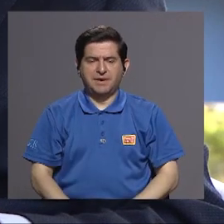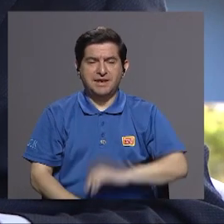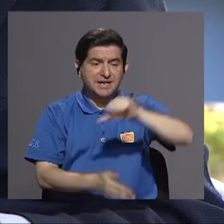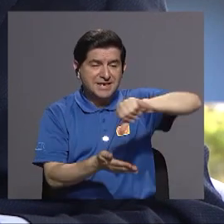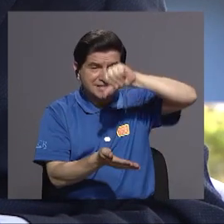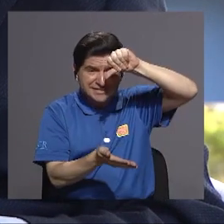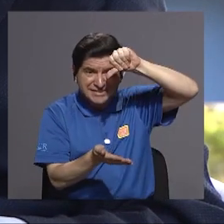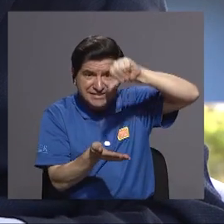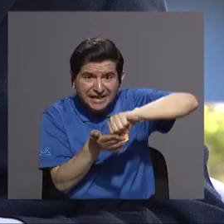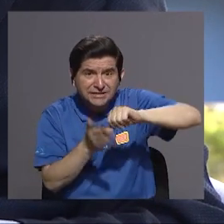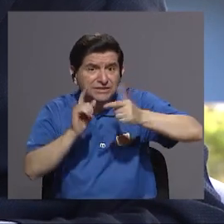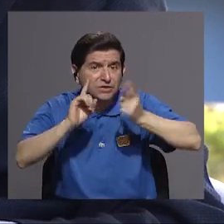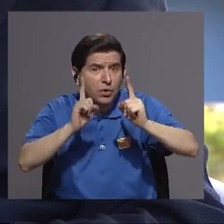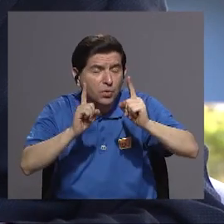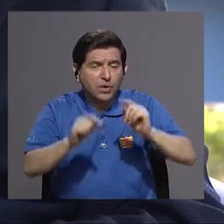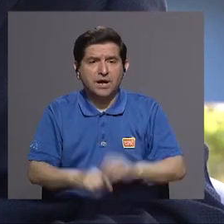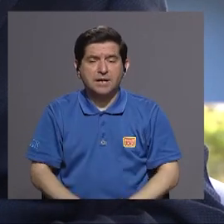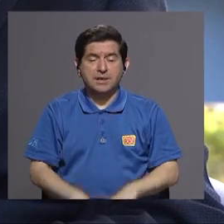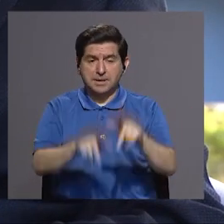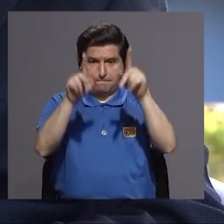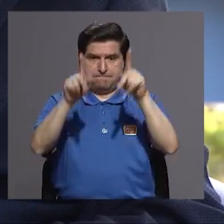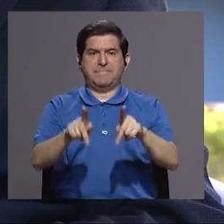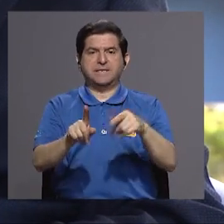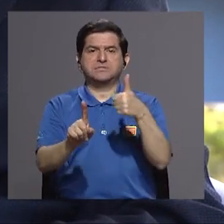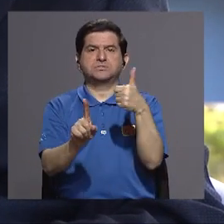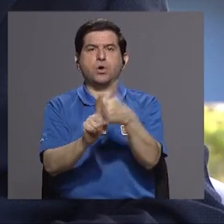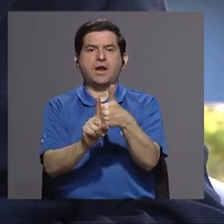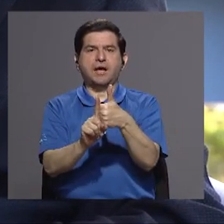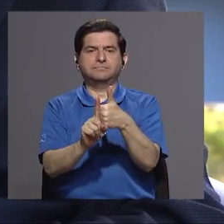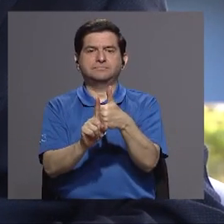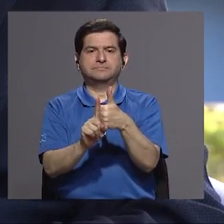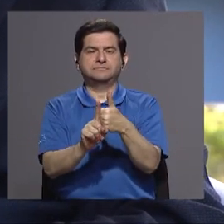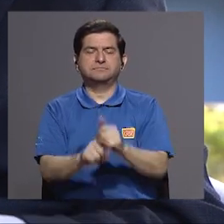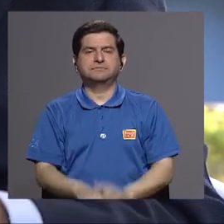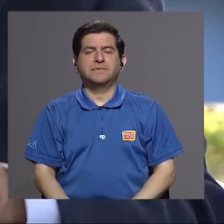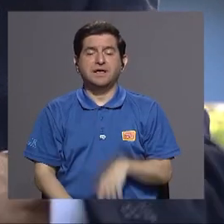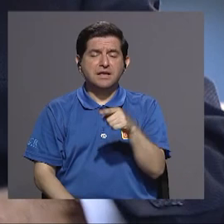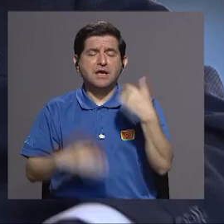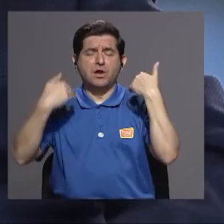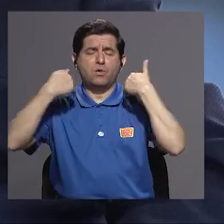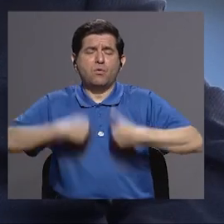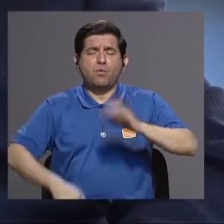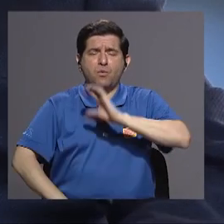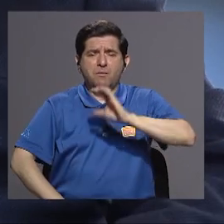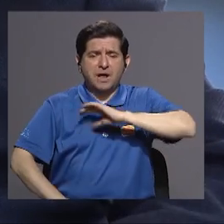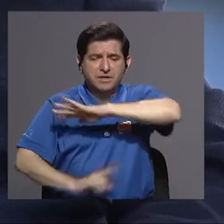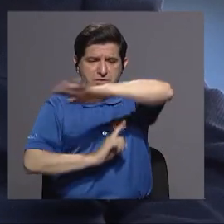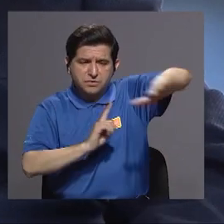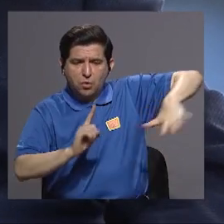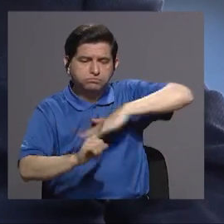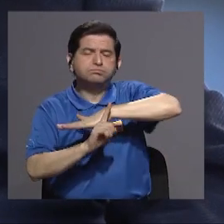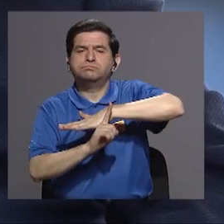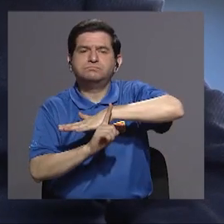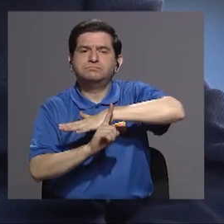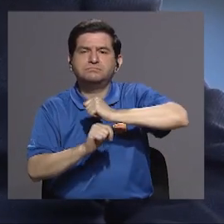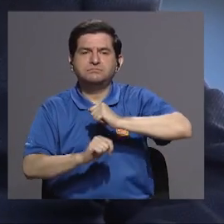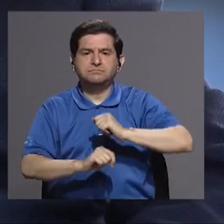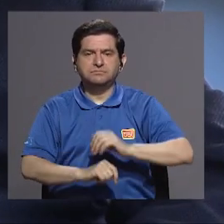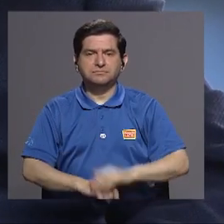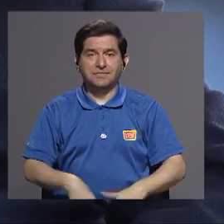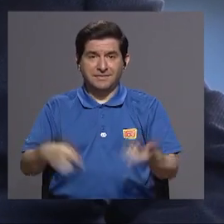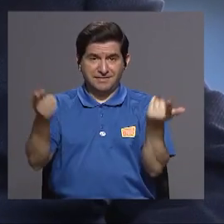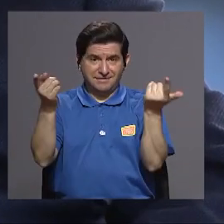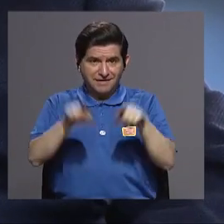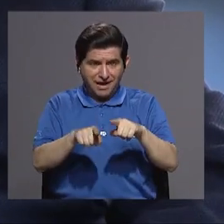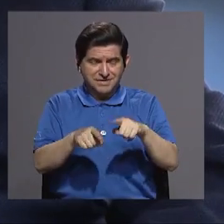centro de todo eso es el la persona la persona persona y el humanismo que hay alrededor de ella entonces en el